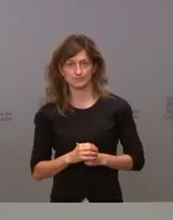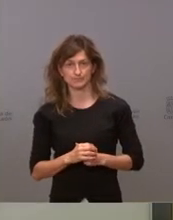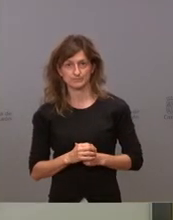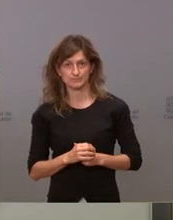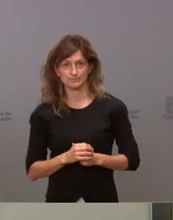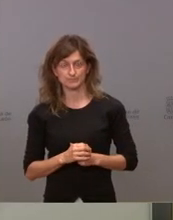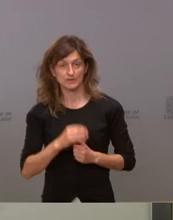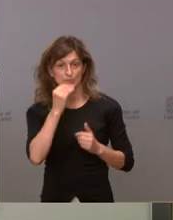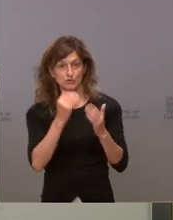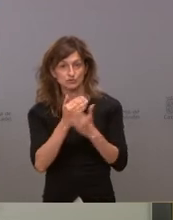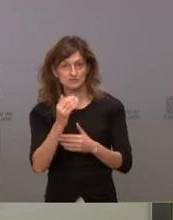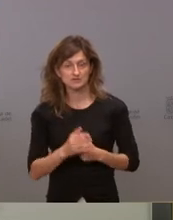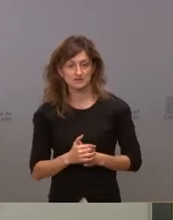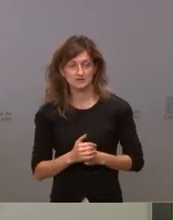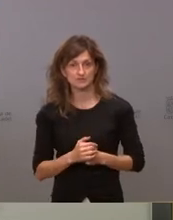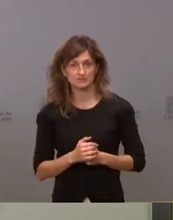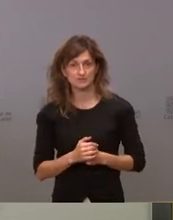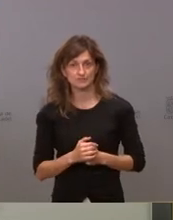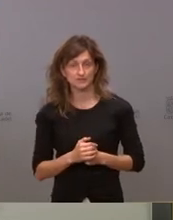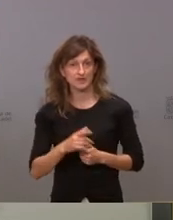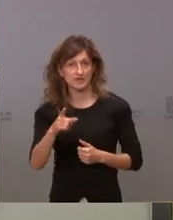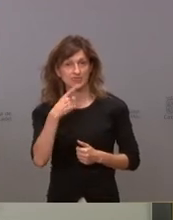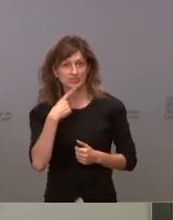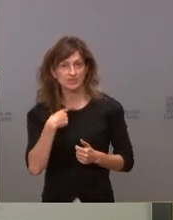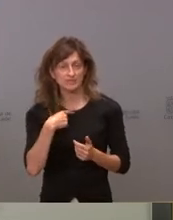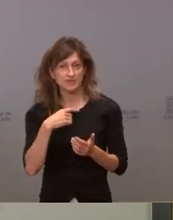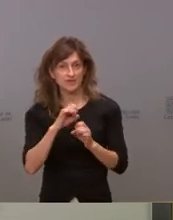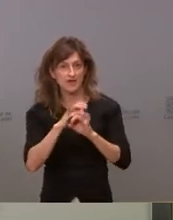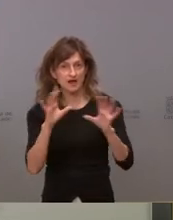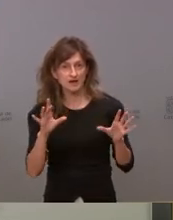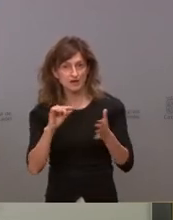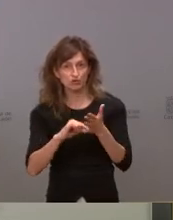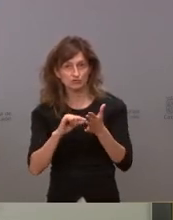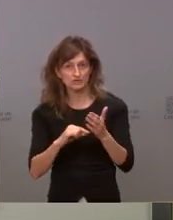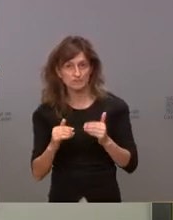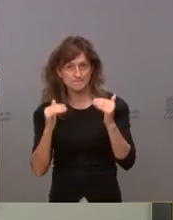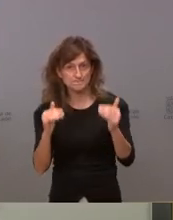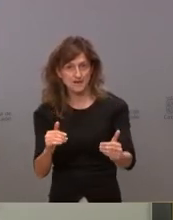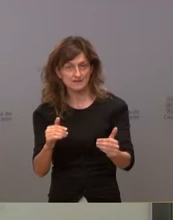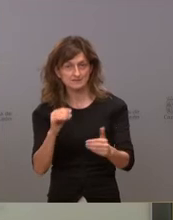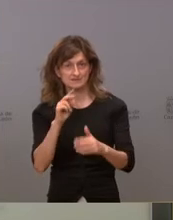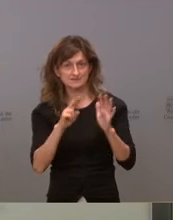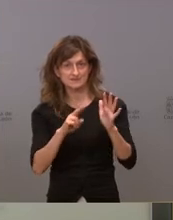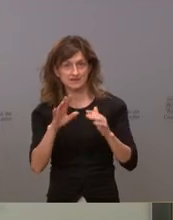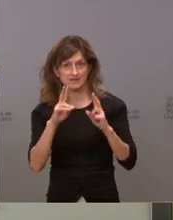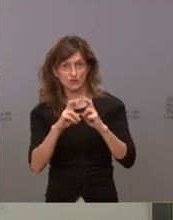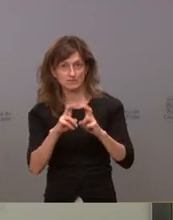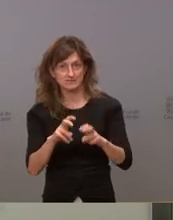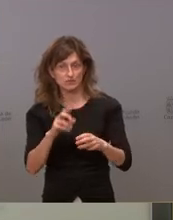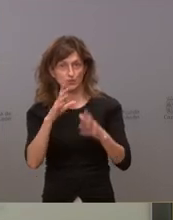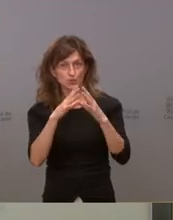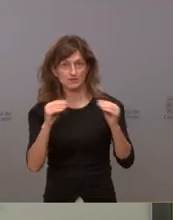buenos días no sé si nos podría aclarar respecto al contrato la prórroga del contrato de 75 investigadores en la